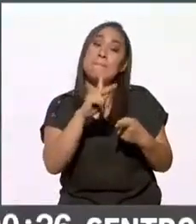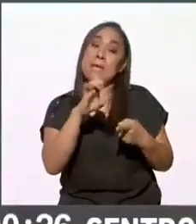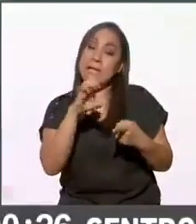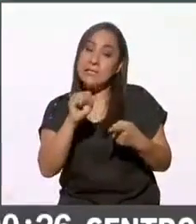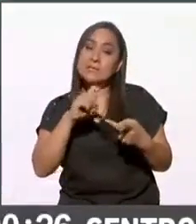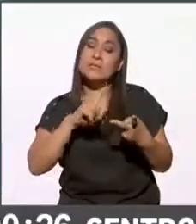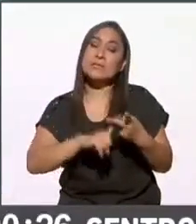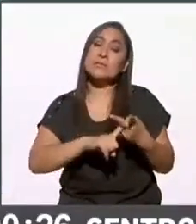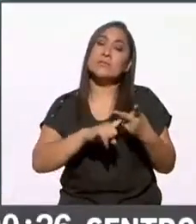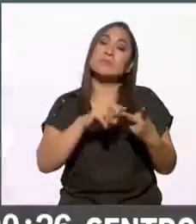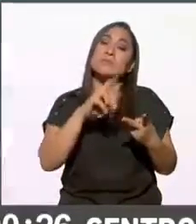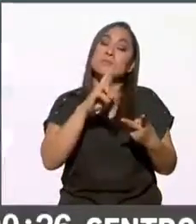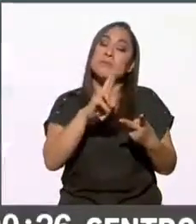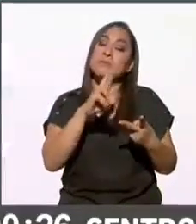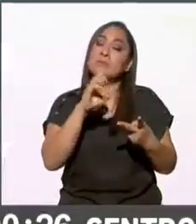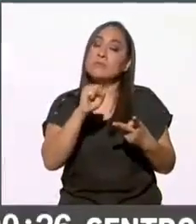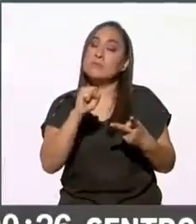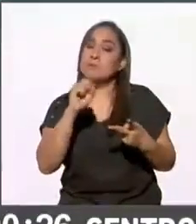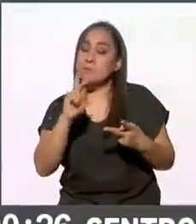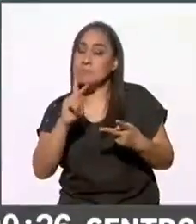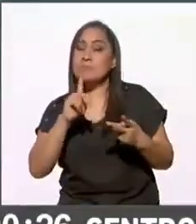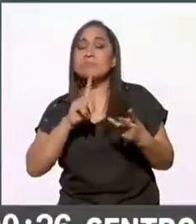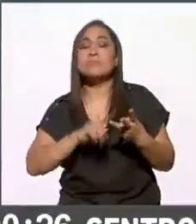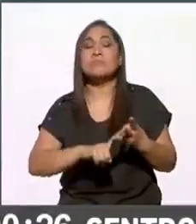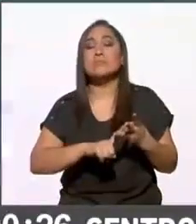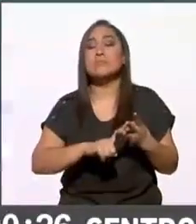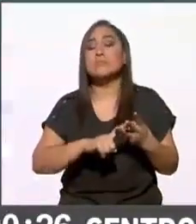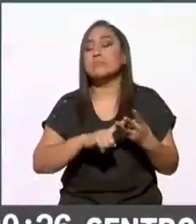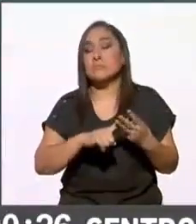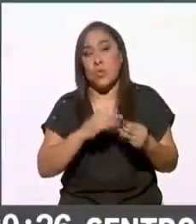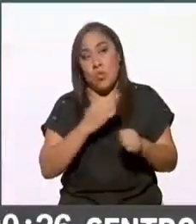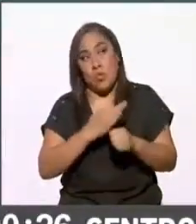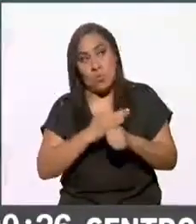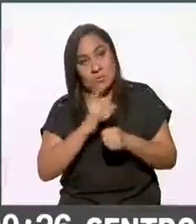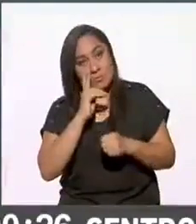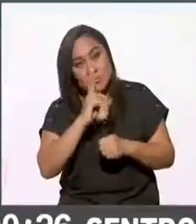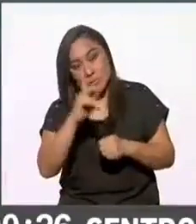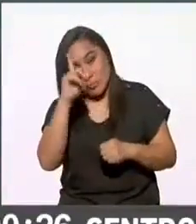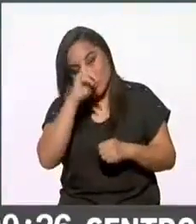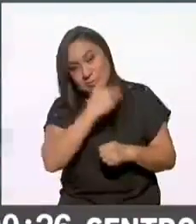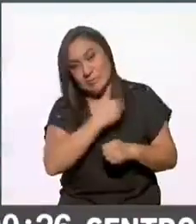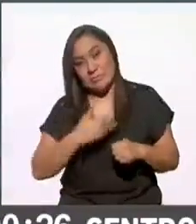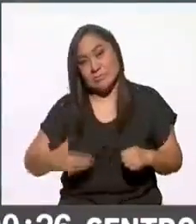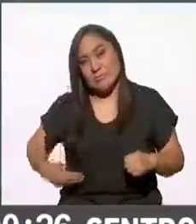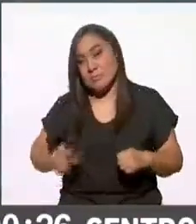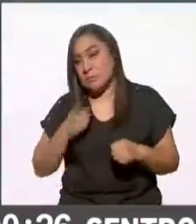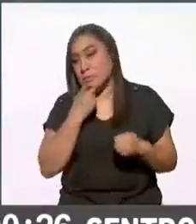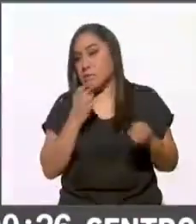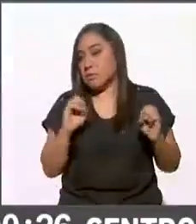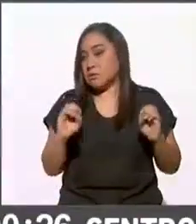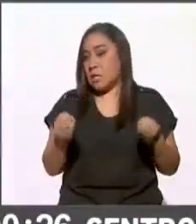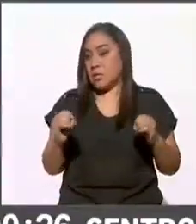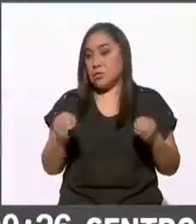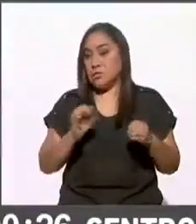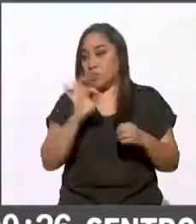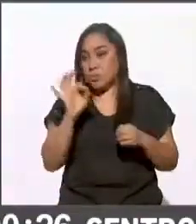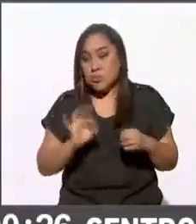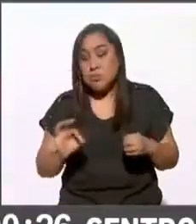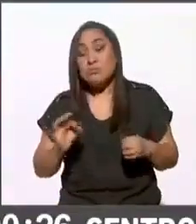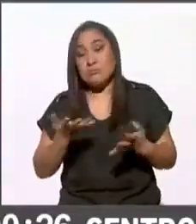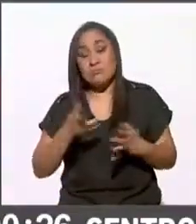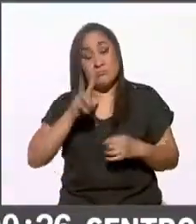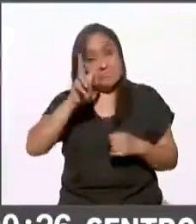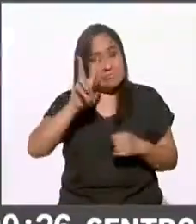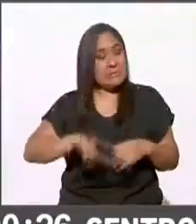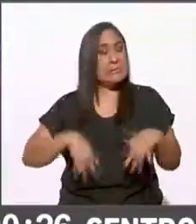redes sociales progresistas fuerza por México escuchar al consejero presidente con una tendencia de cero y cero por ciento era verdaderamente